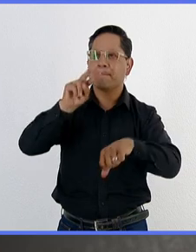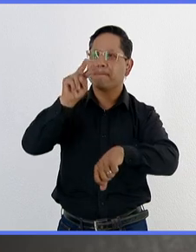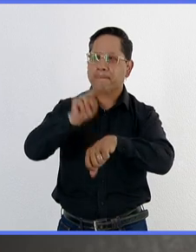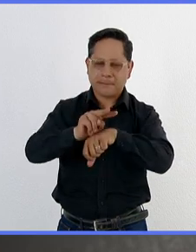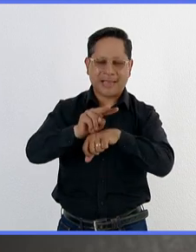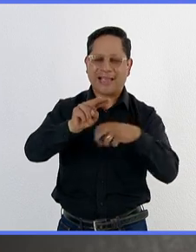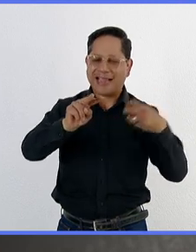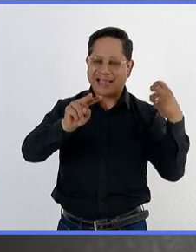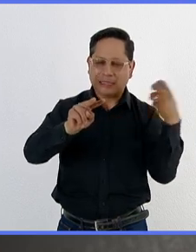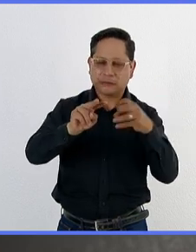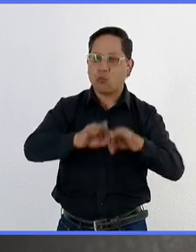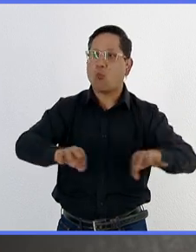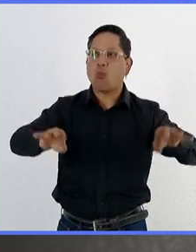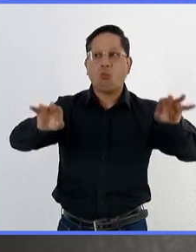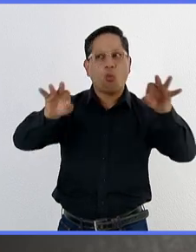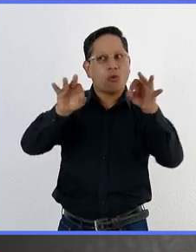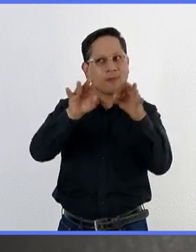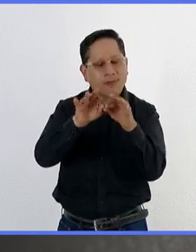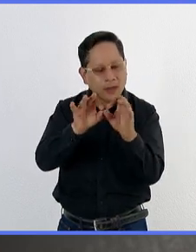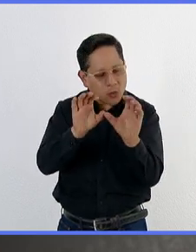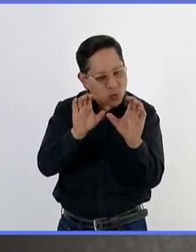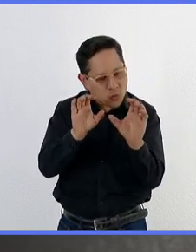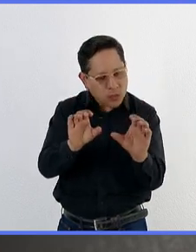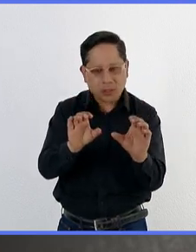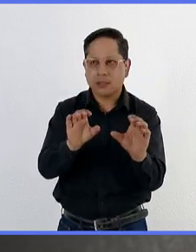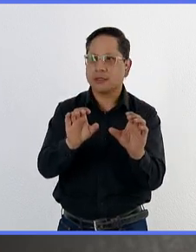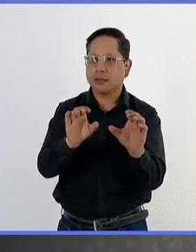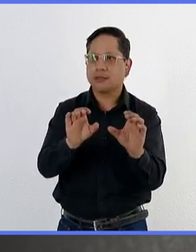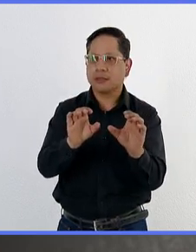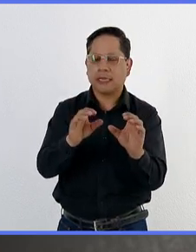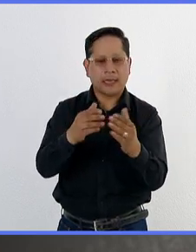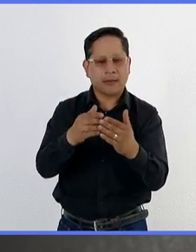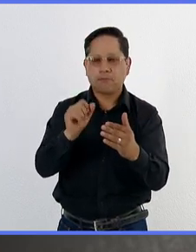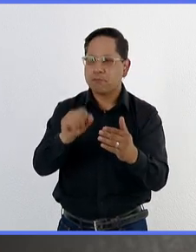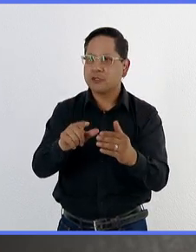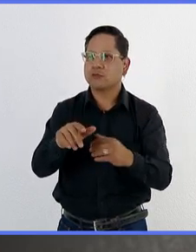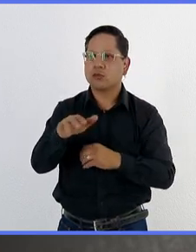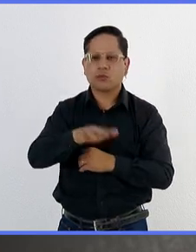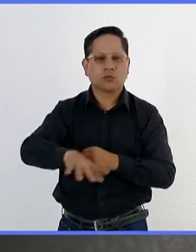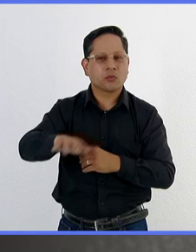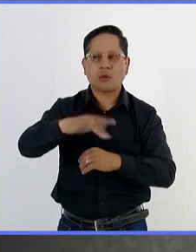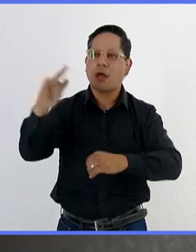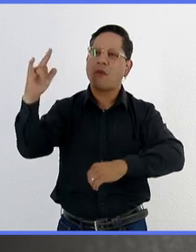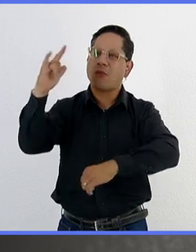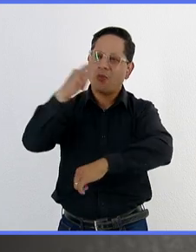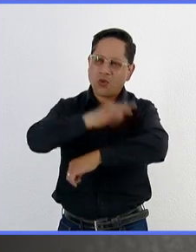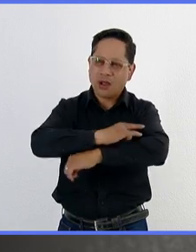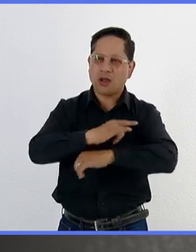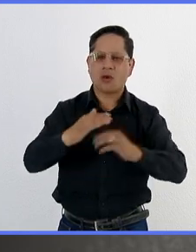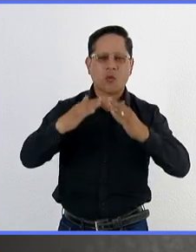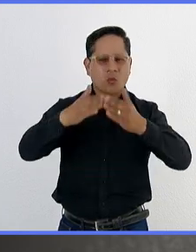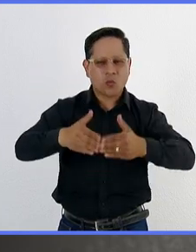punto crítico. La otra, todas las actividades que se hacen en inspectorías, en puertos, aeropuertos, se hacen acciones de